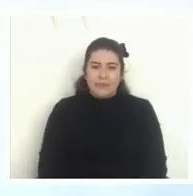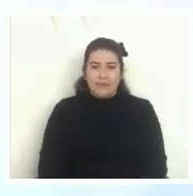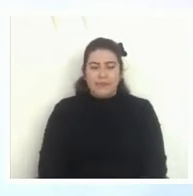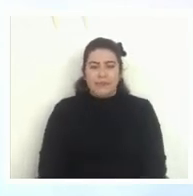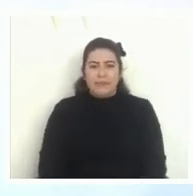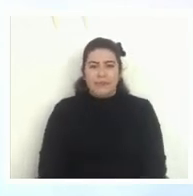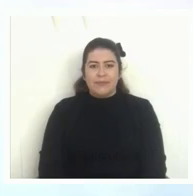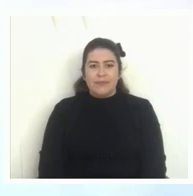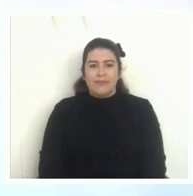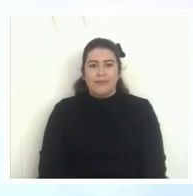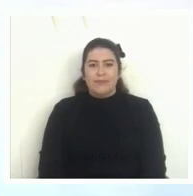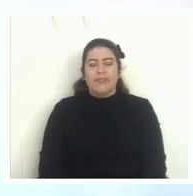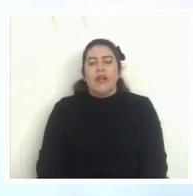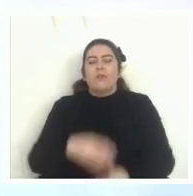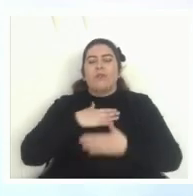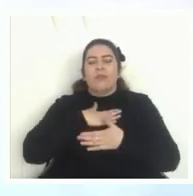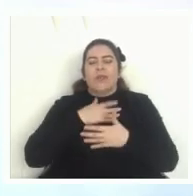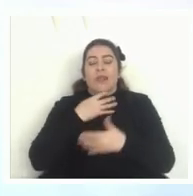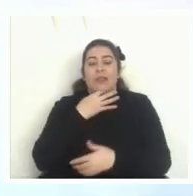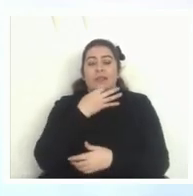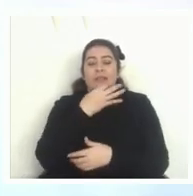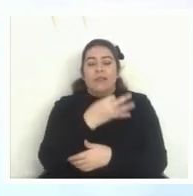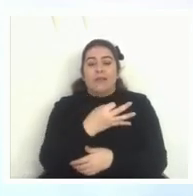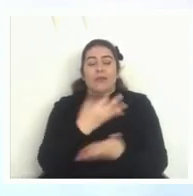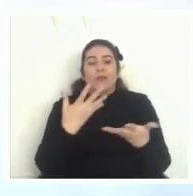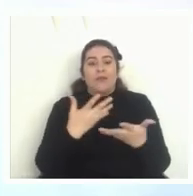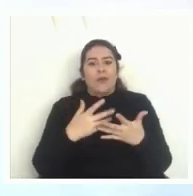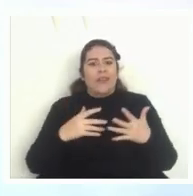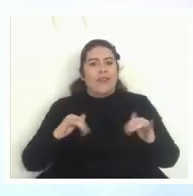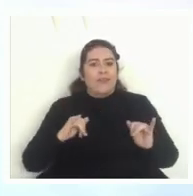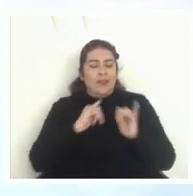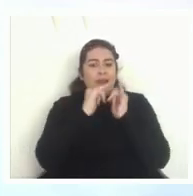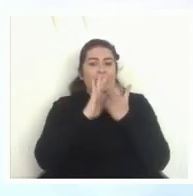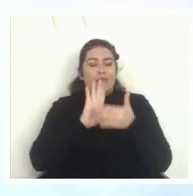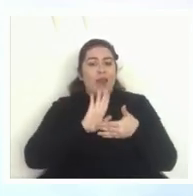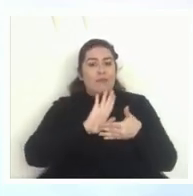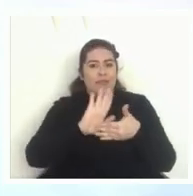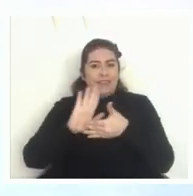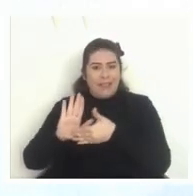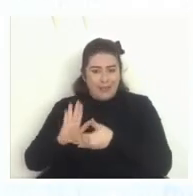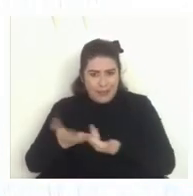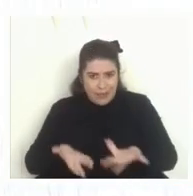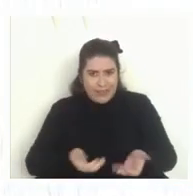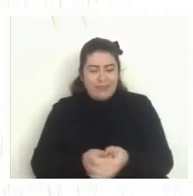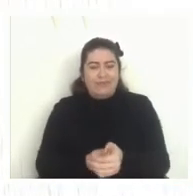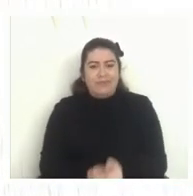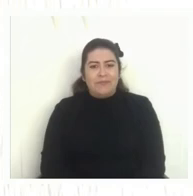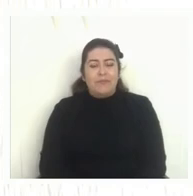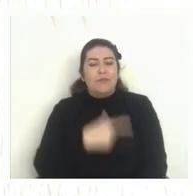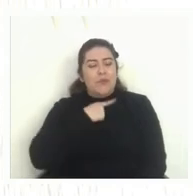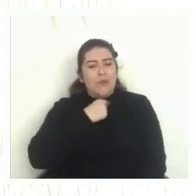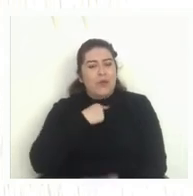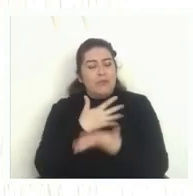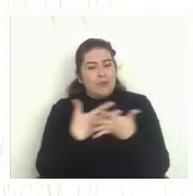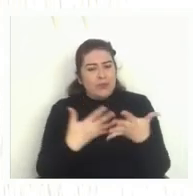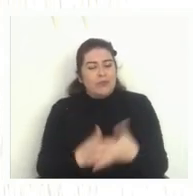me gustaría decir con esto cuánto he disfrutado las personas y quizás me gustaría